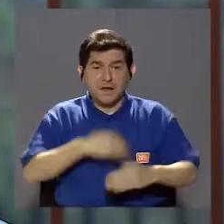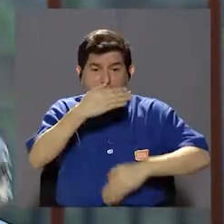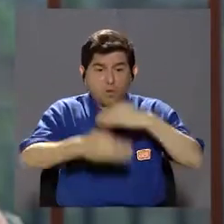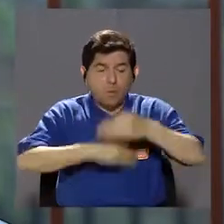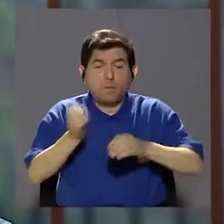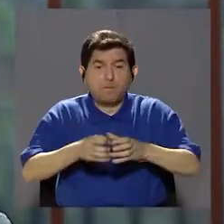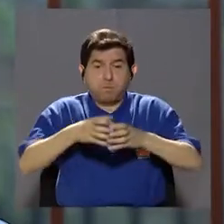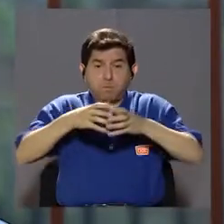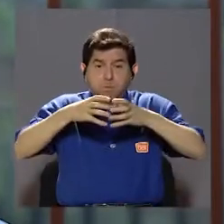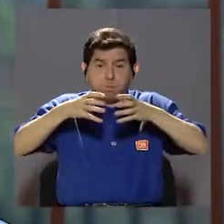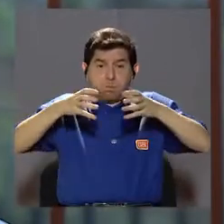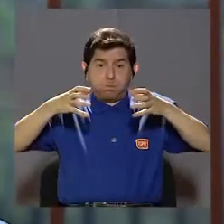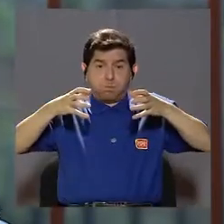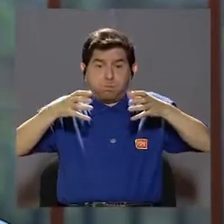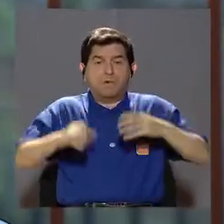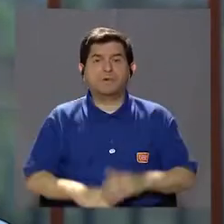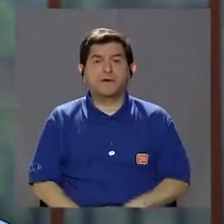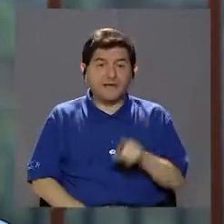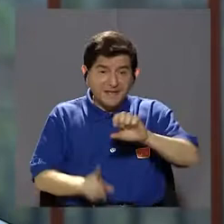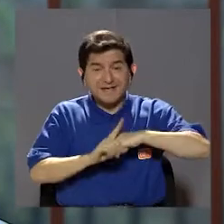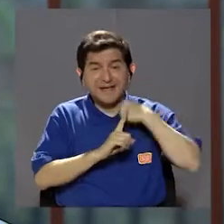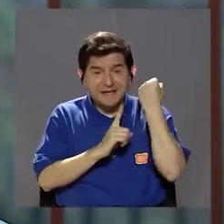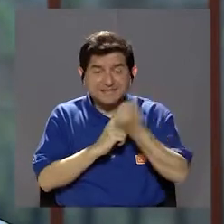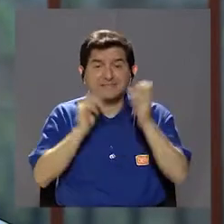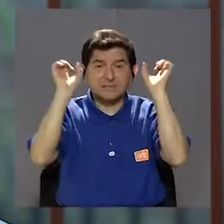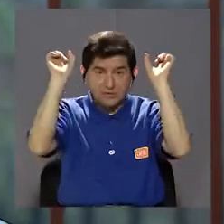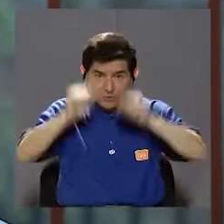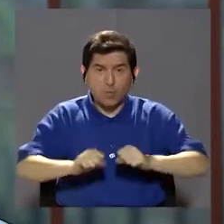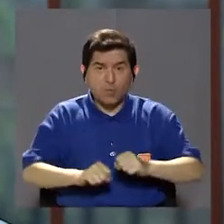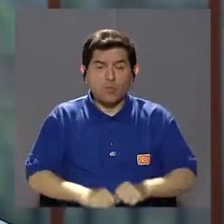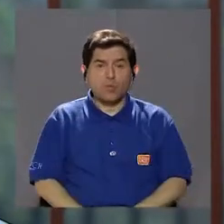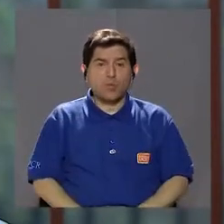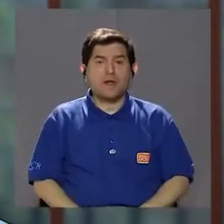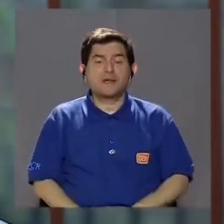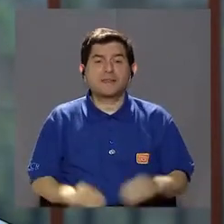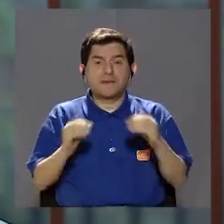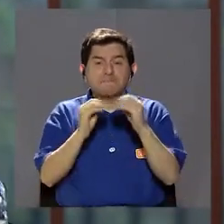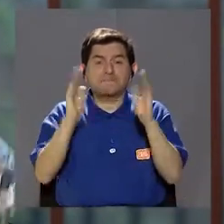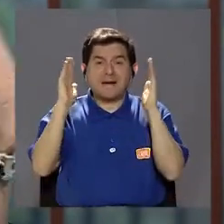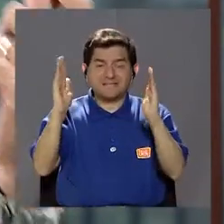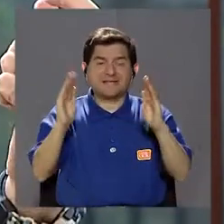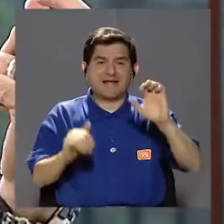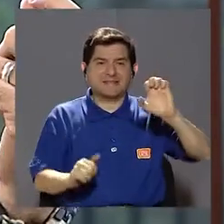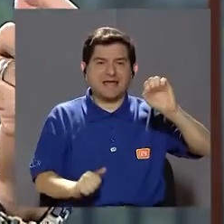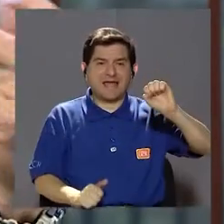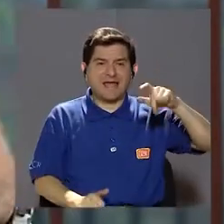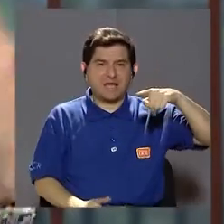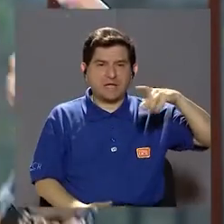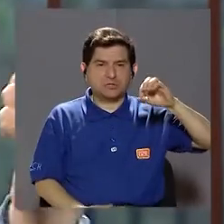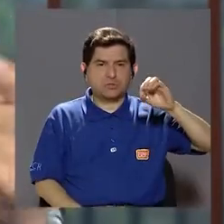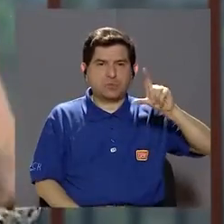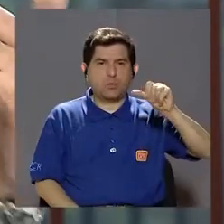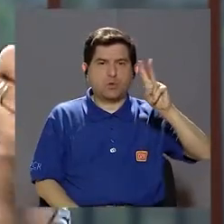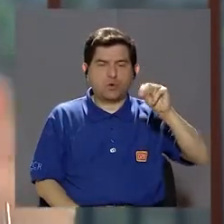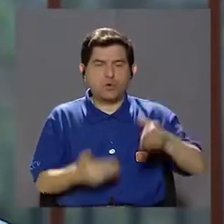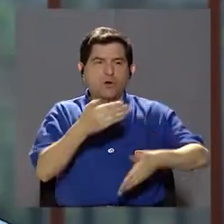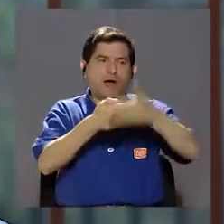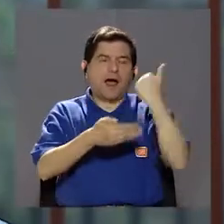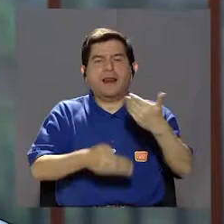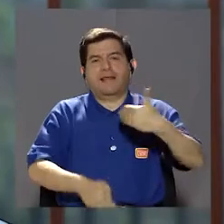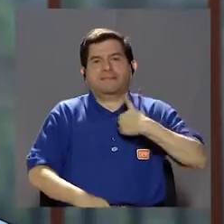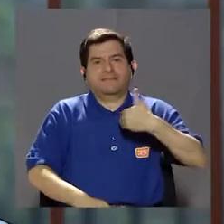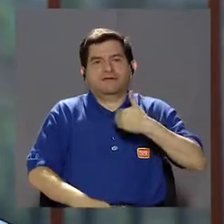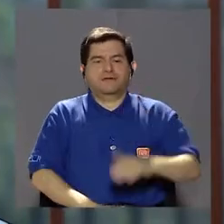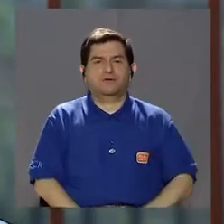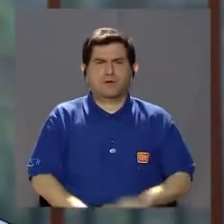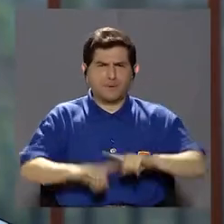un proceso inflamatorio, ese proceso inflamatorio le puede incluso producir un espolón más grande o más molesto, con más dolor del